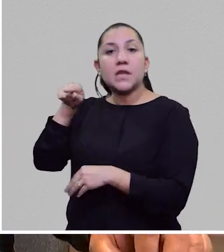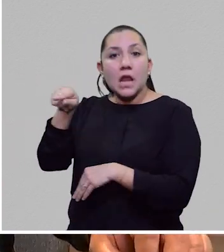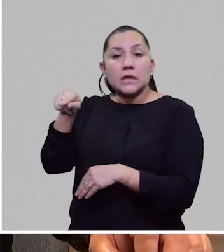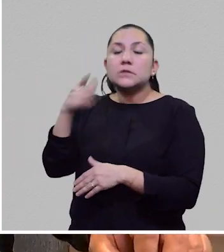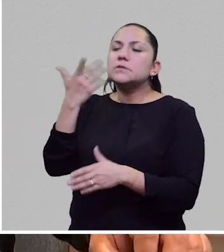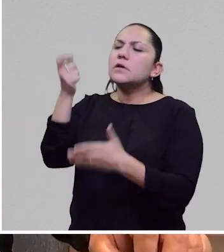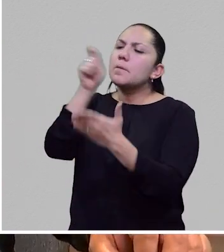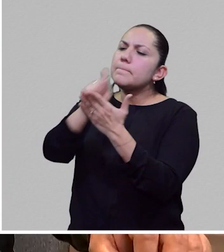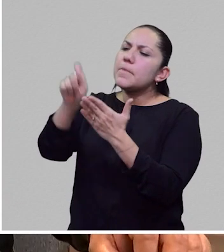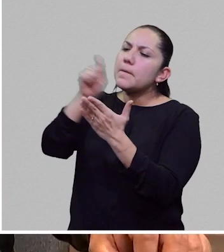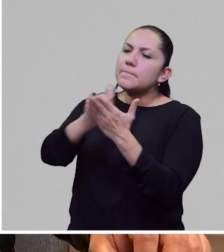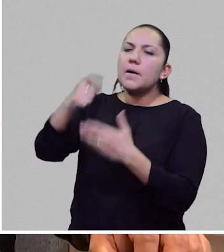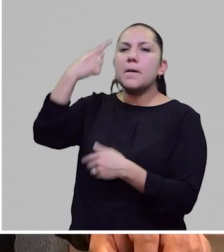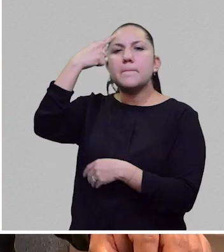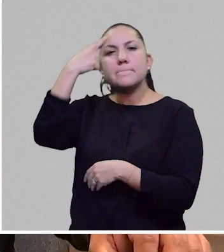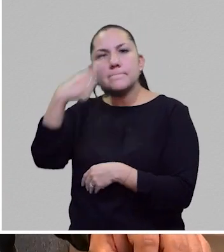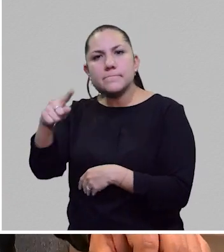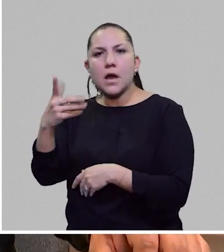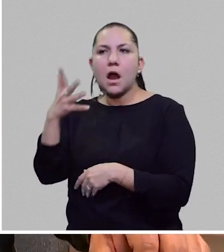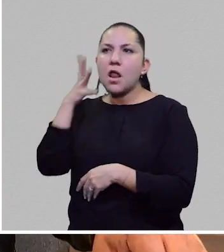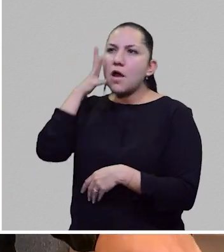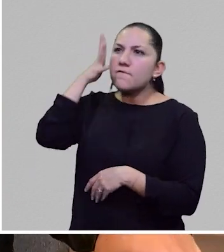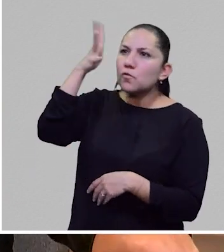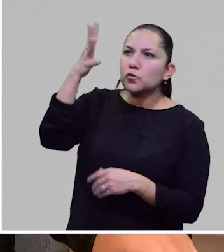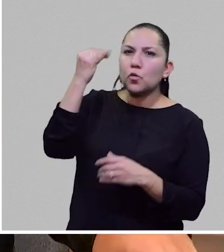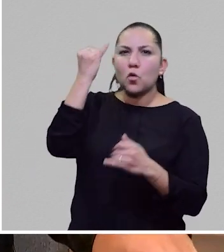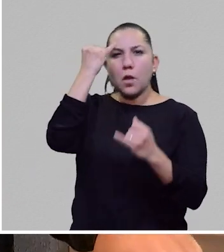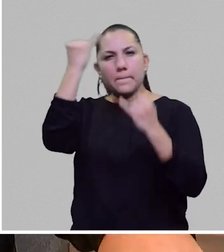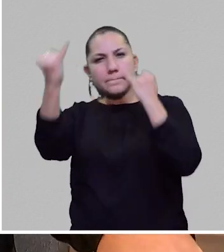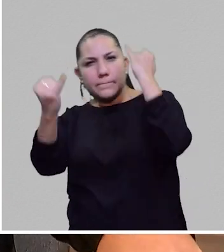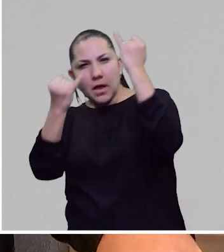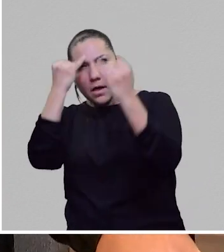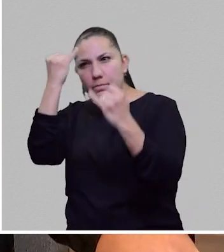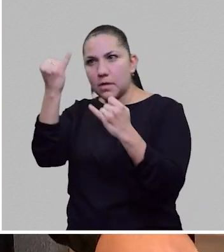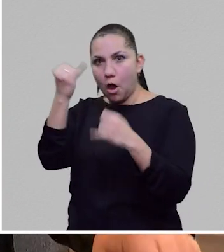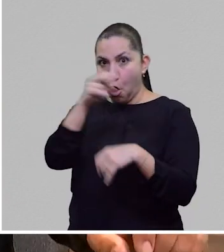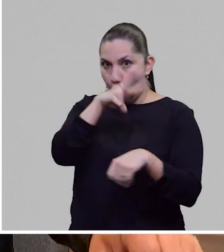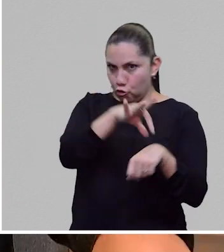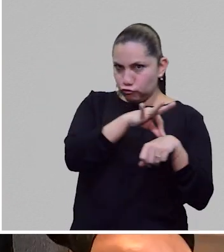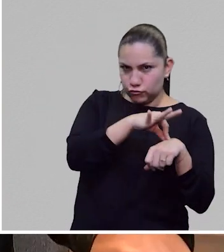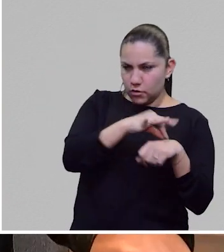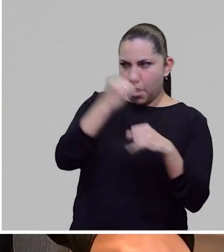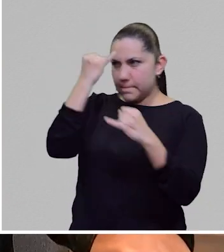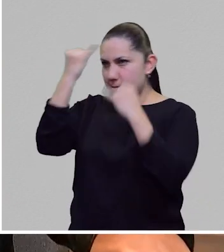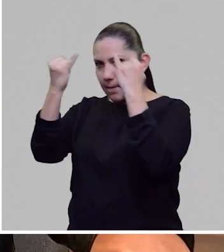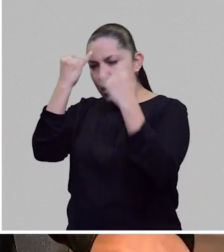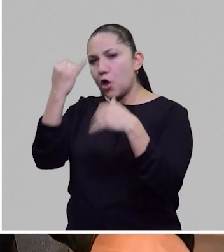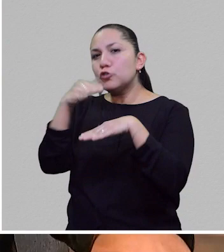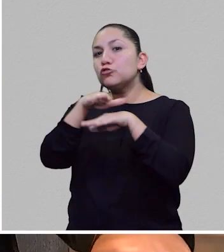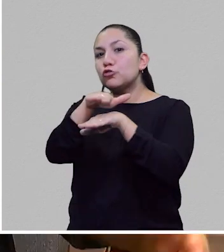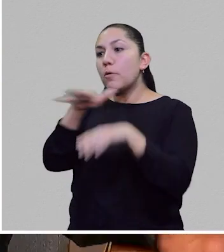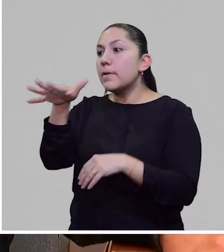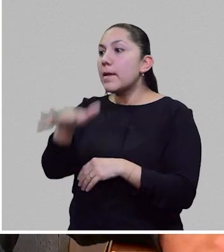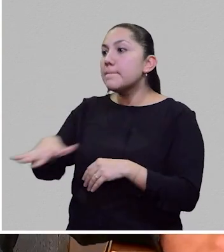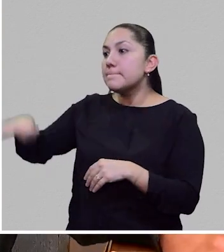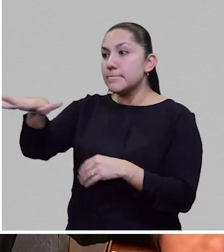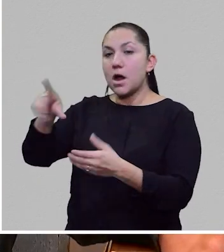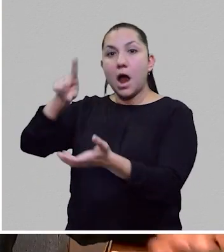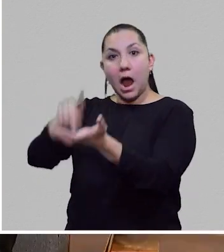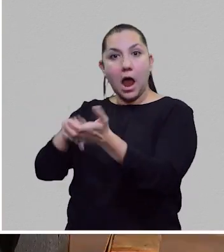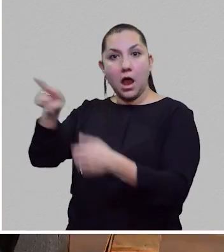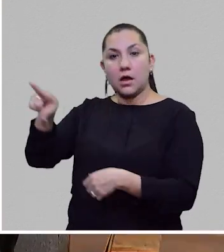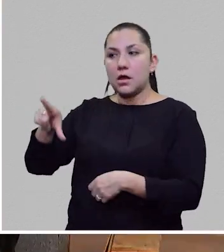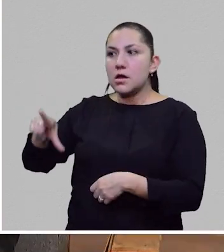escribir literatura fantástica y ciencia ficción para eludir la feroz censura del Estado. Como escribía de